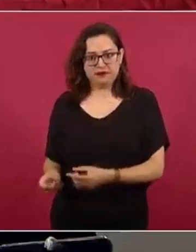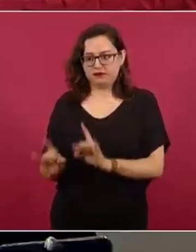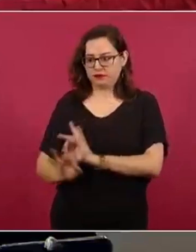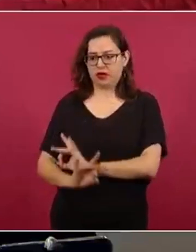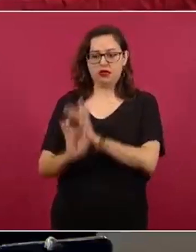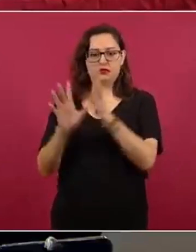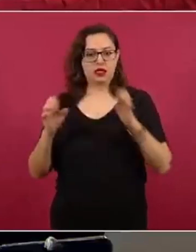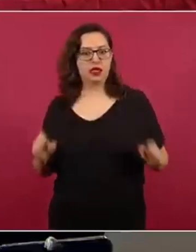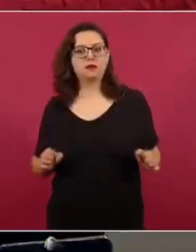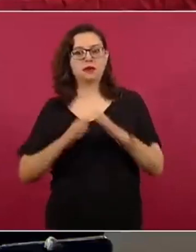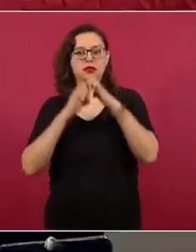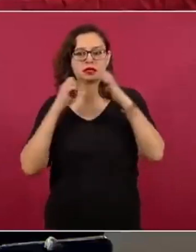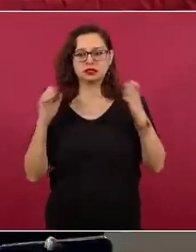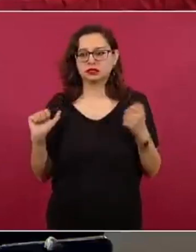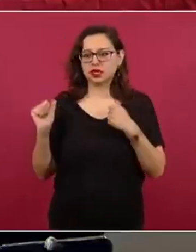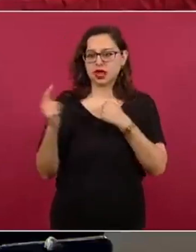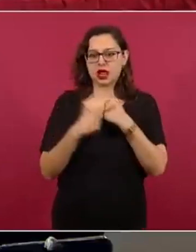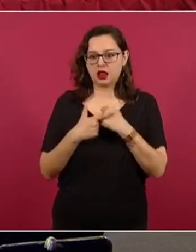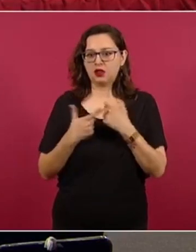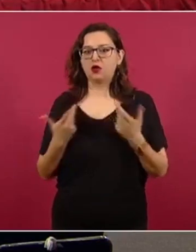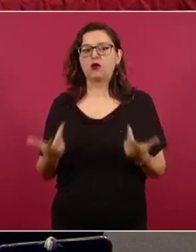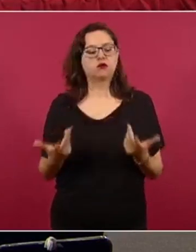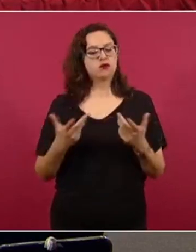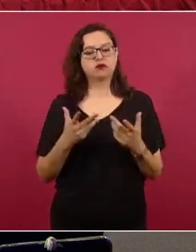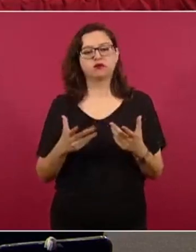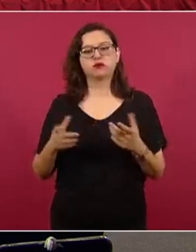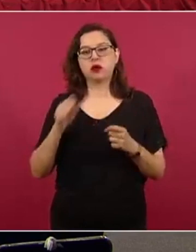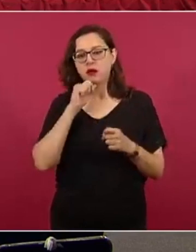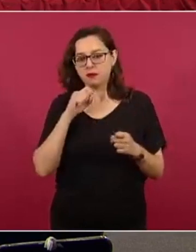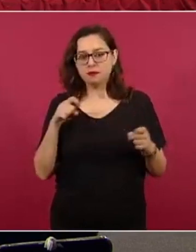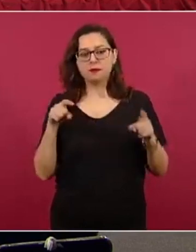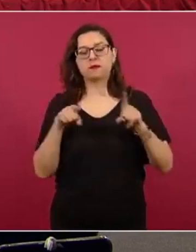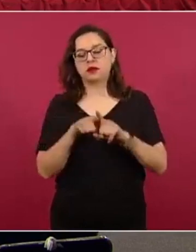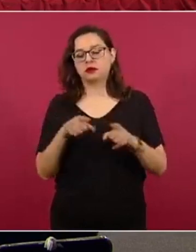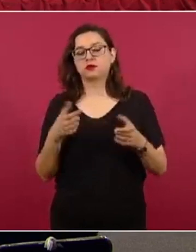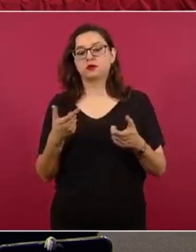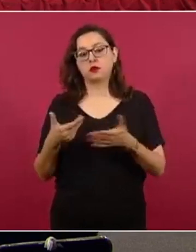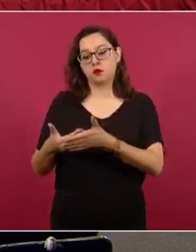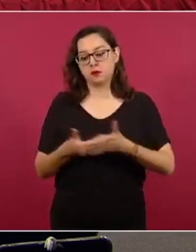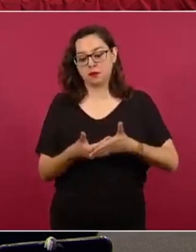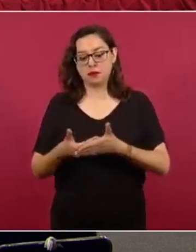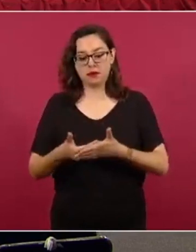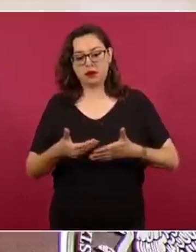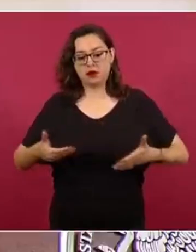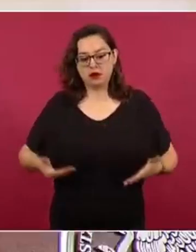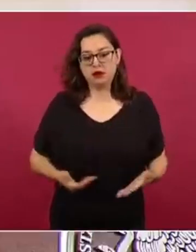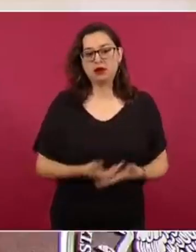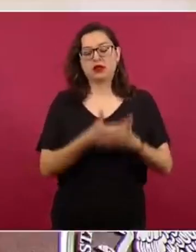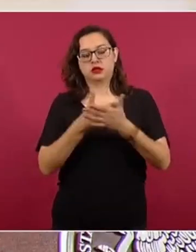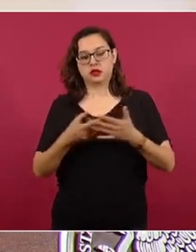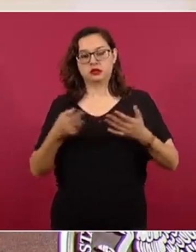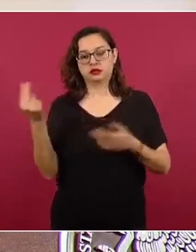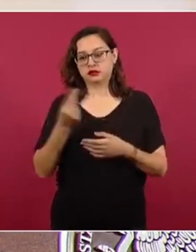en las urgencias, los esterilizadores también, las cunas de calor radiante para los recién nacidos, o las lámparas